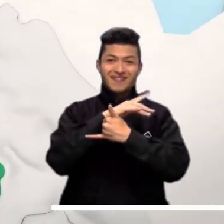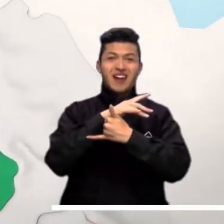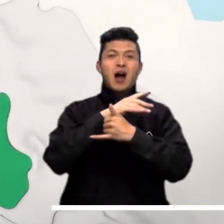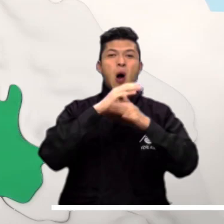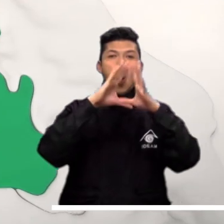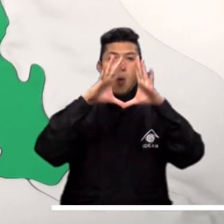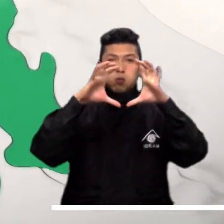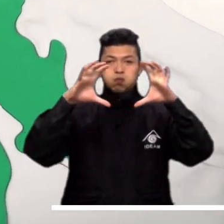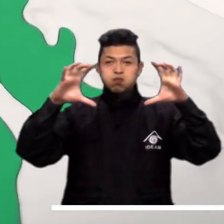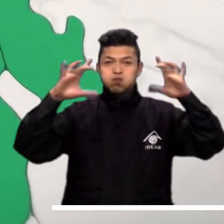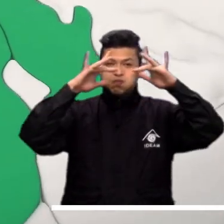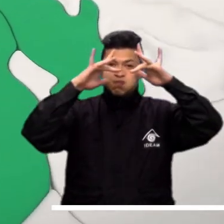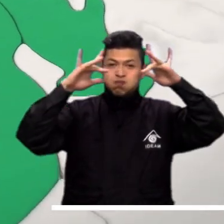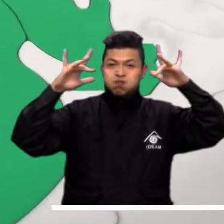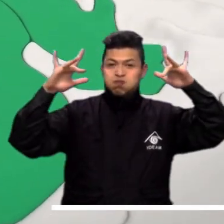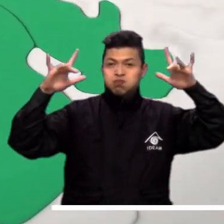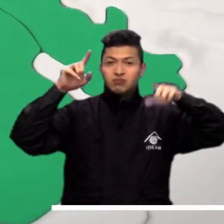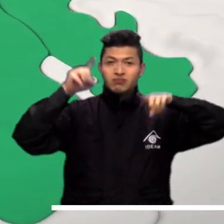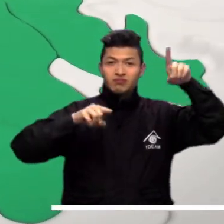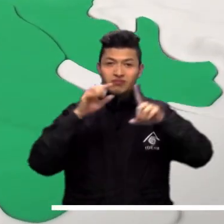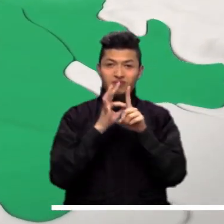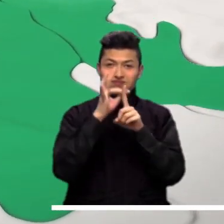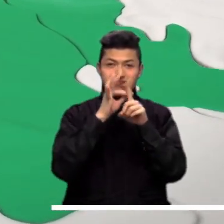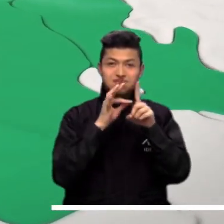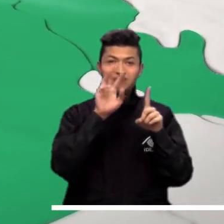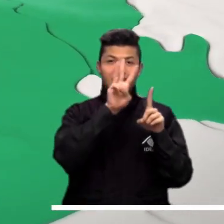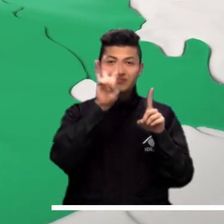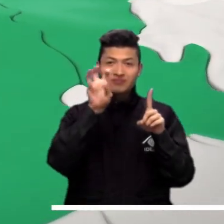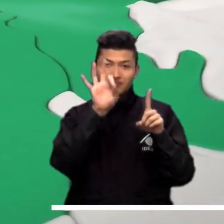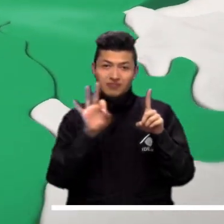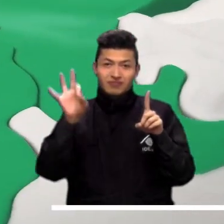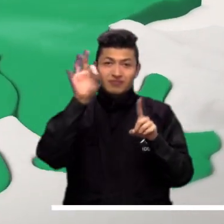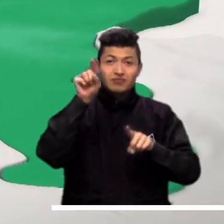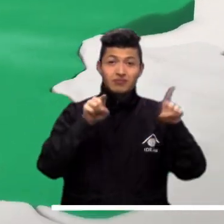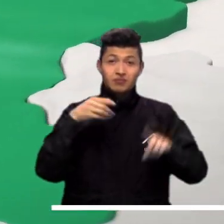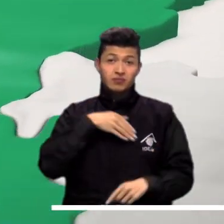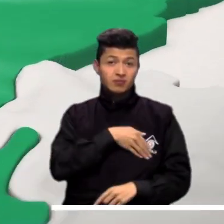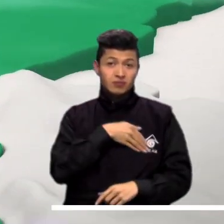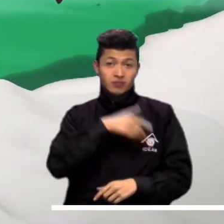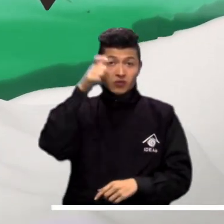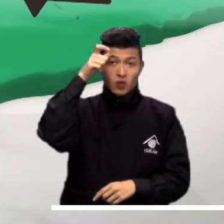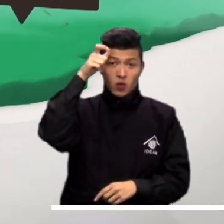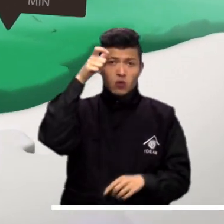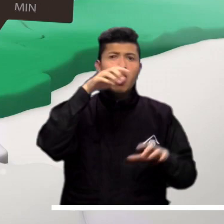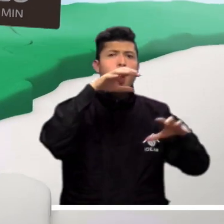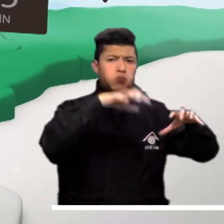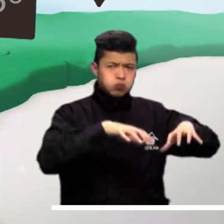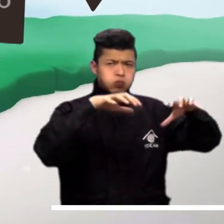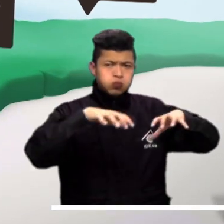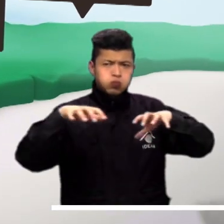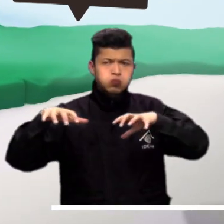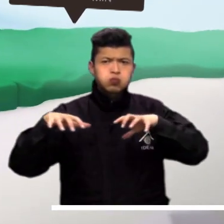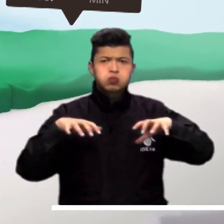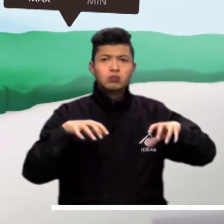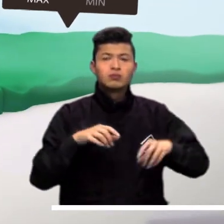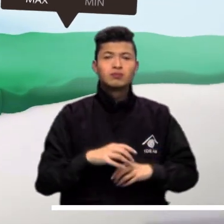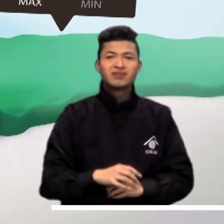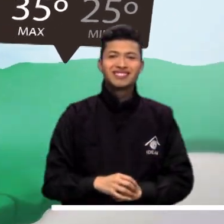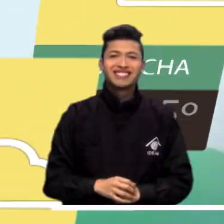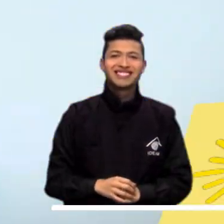temperaturas que pueden llegar a los 38 grados, salvo sectores de Córdoba y sur de Bolívar, donde puede haber lluvias dispersas.